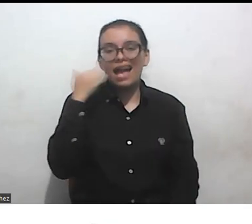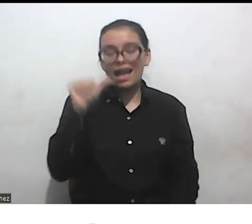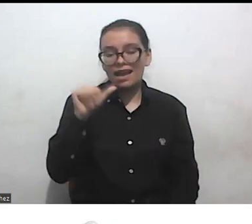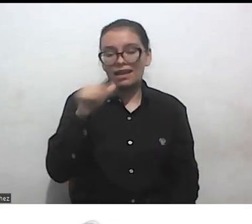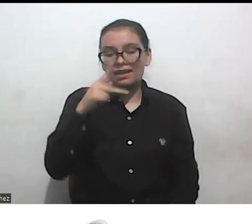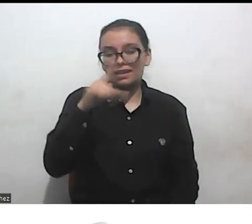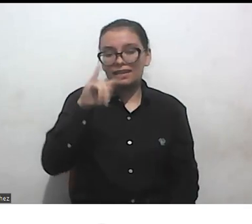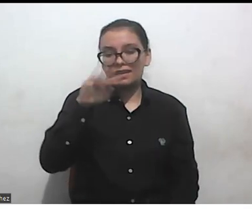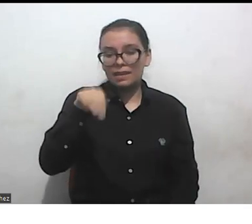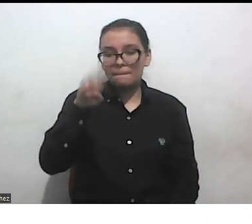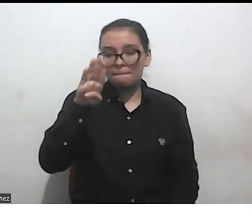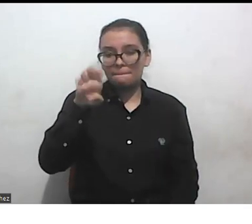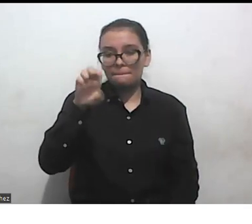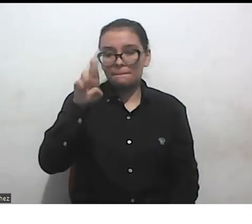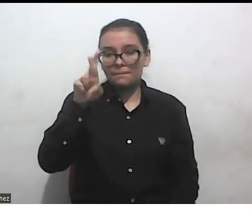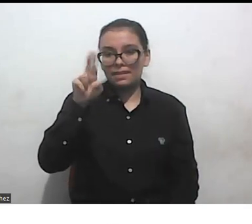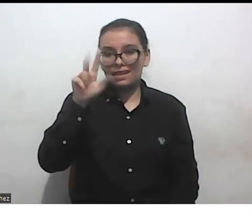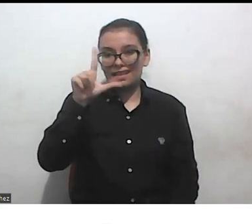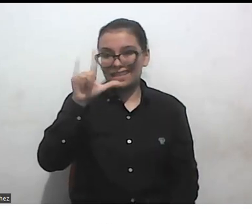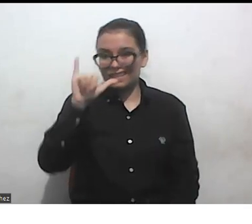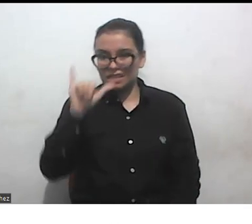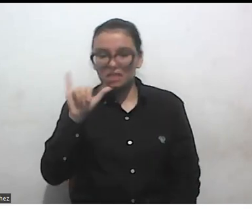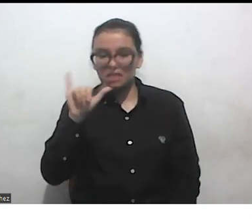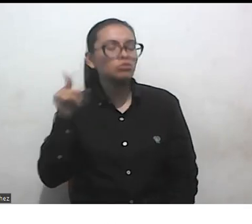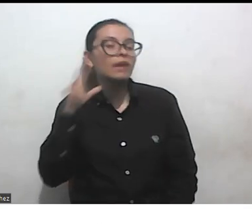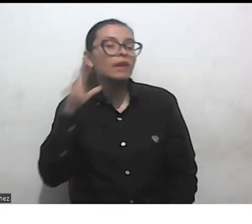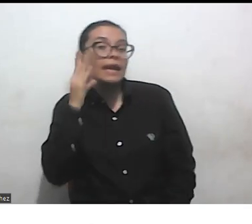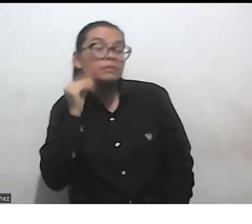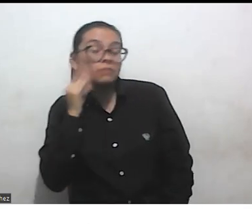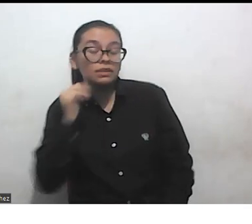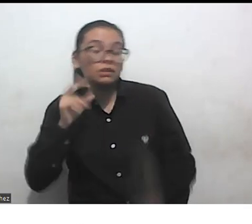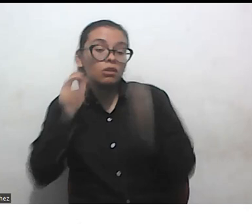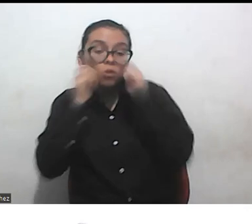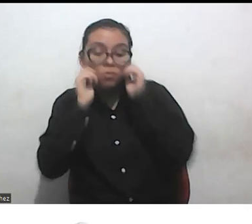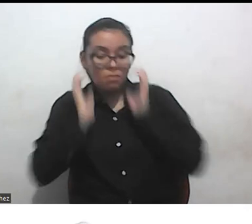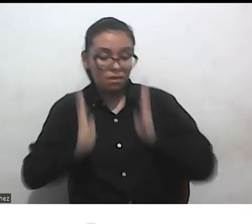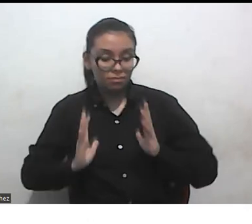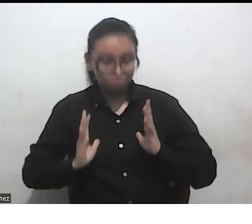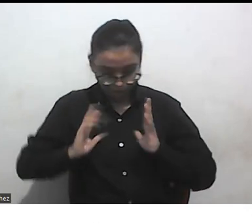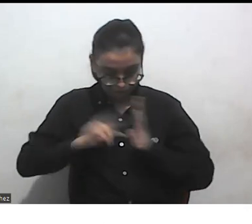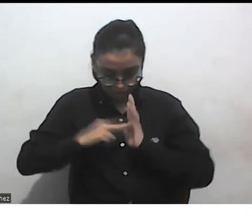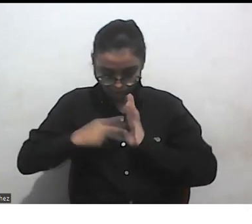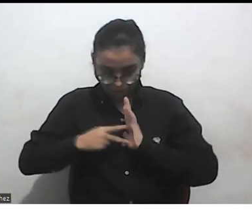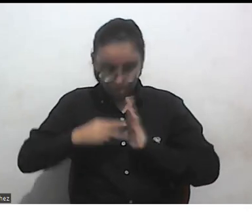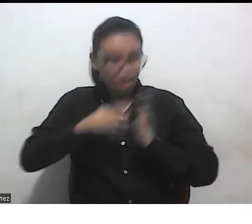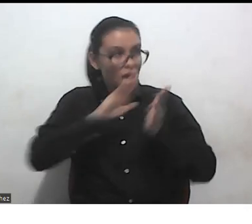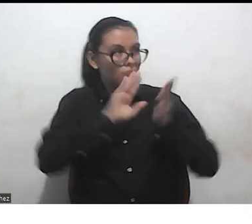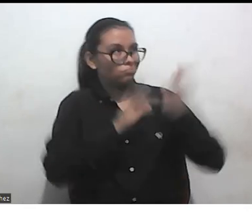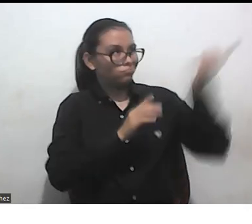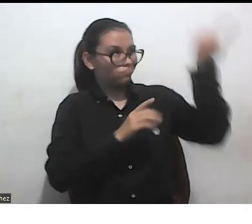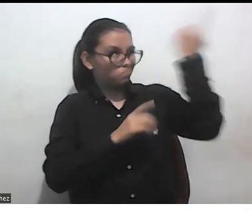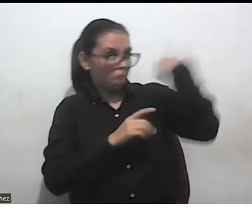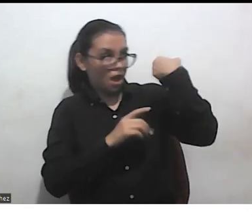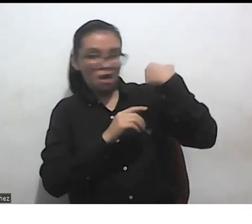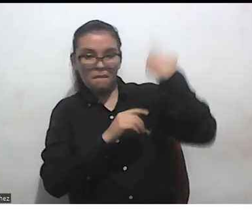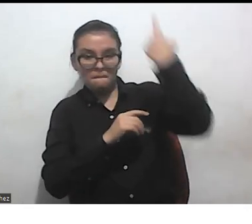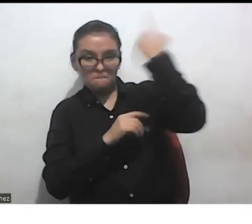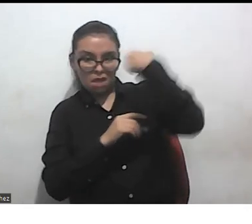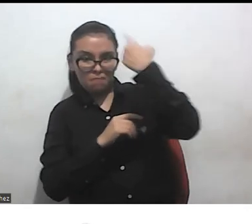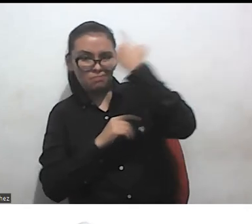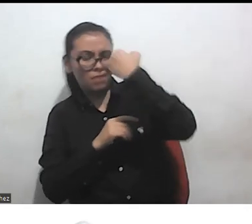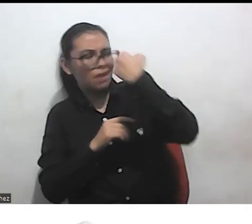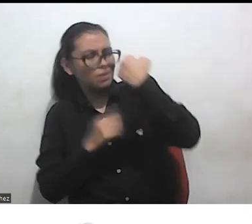reunir elementos de experiencias humanas, que significan estructuras de poder, y que actúan al mismo tiempo.